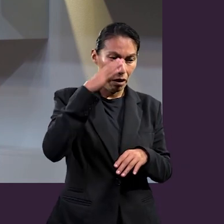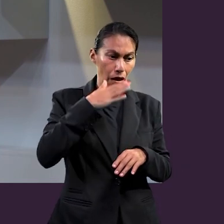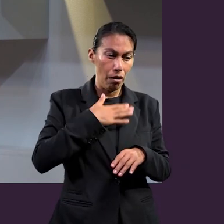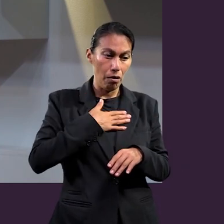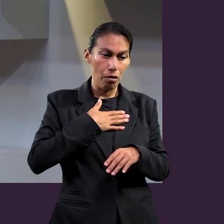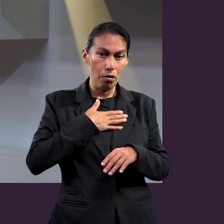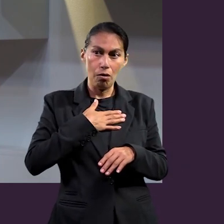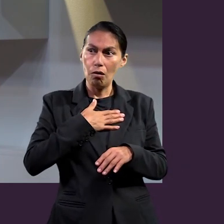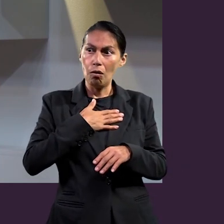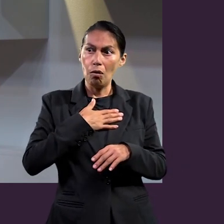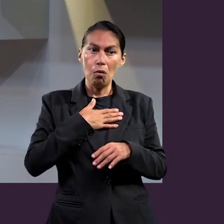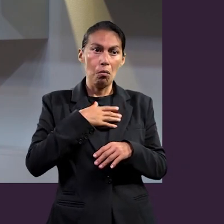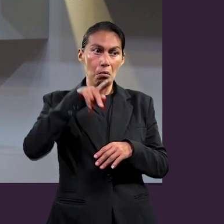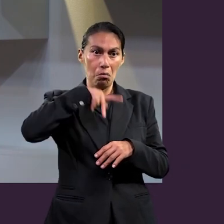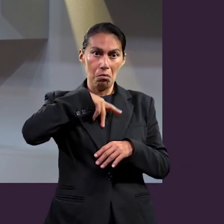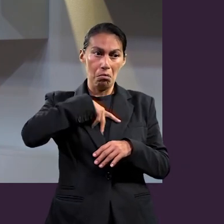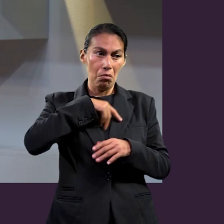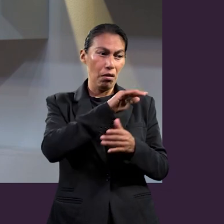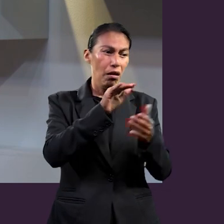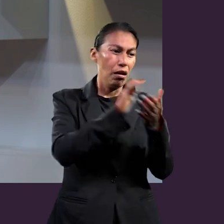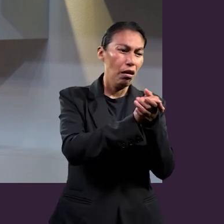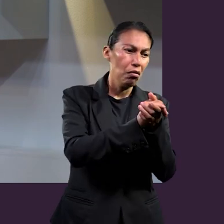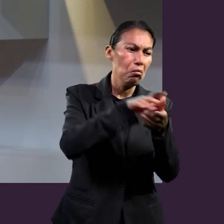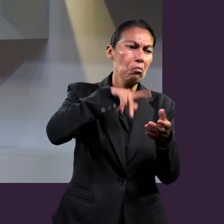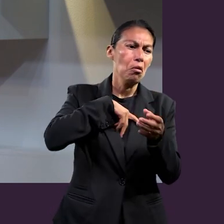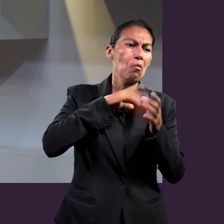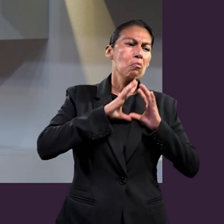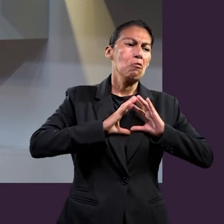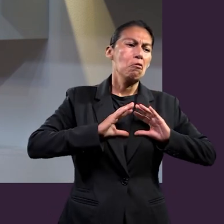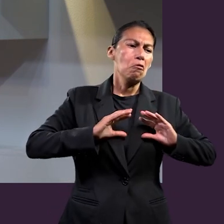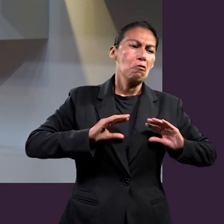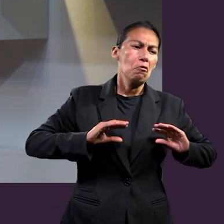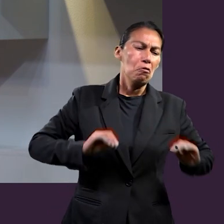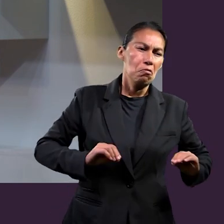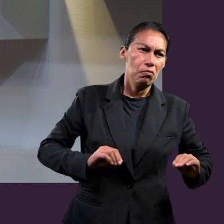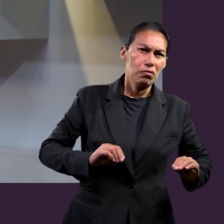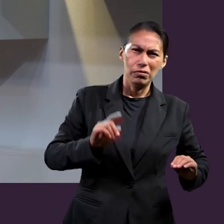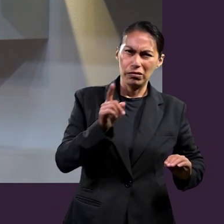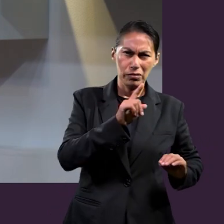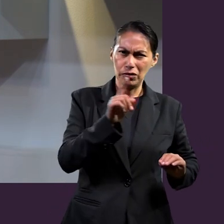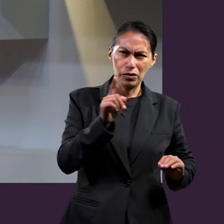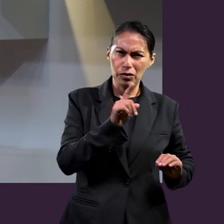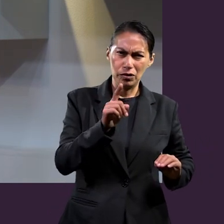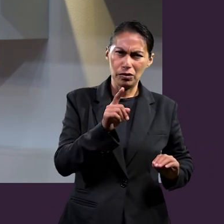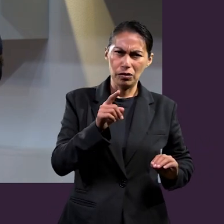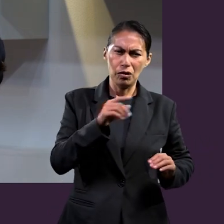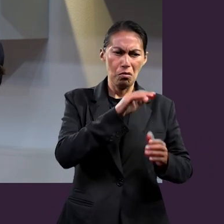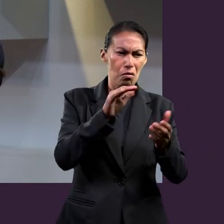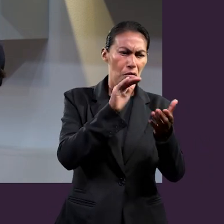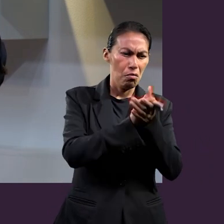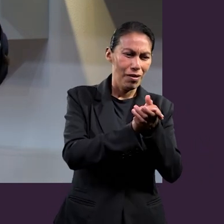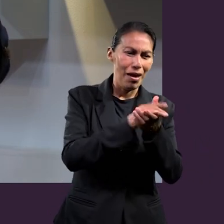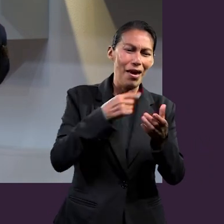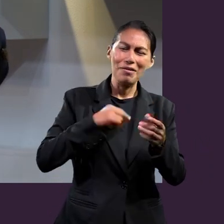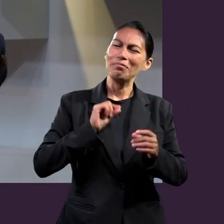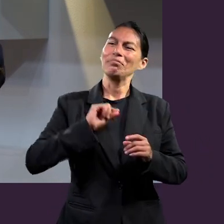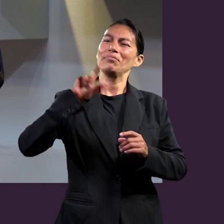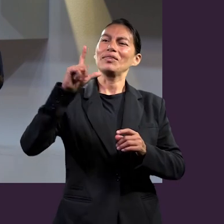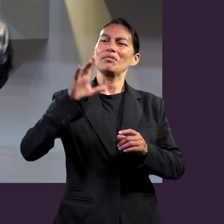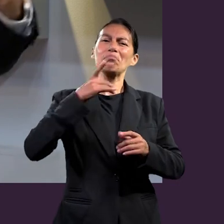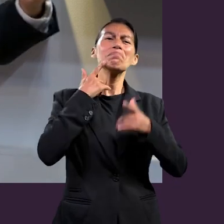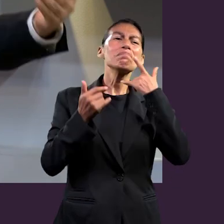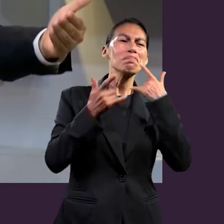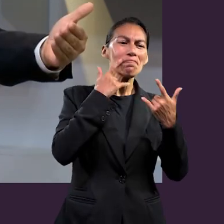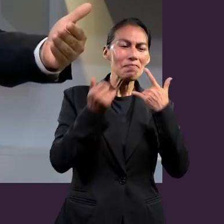nuestra identidad se diluye, y no es así. En el matrimonio, yo tengo que ser mejor, versión